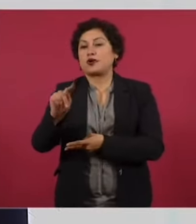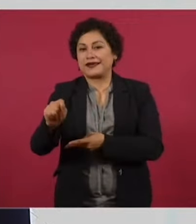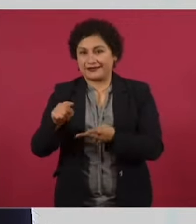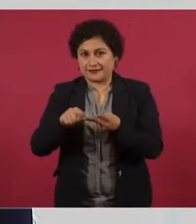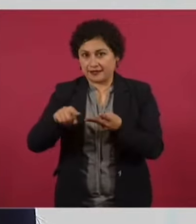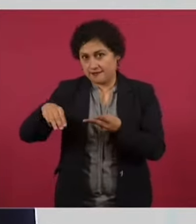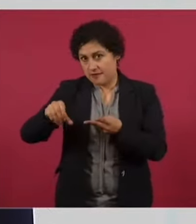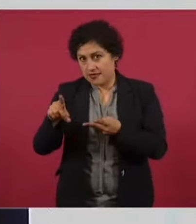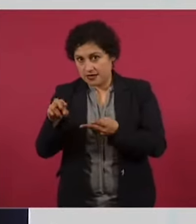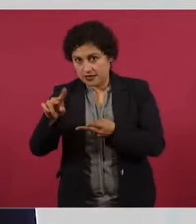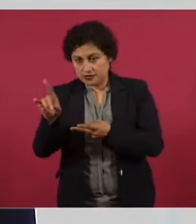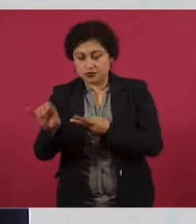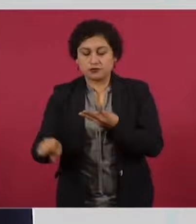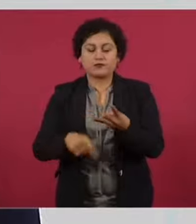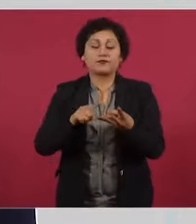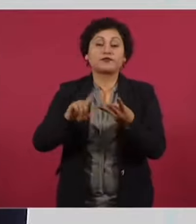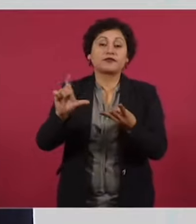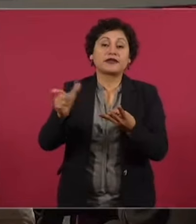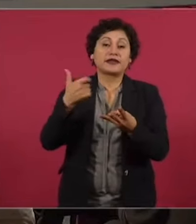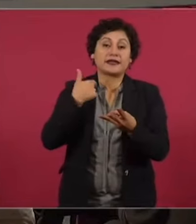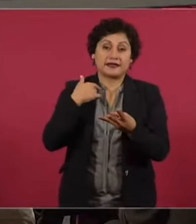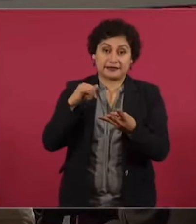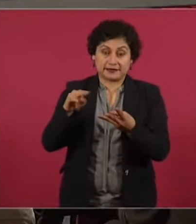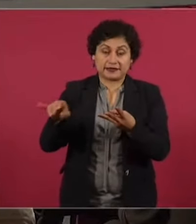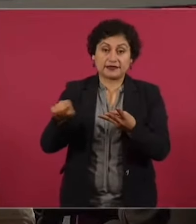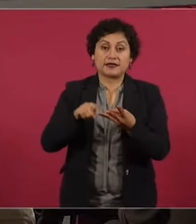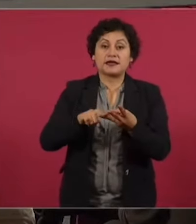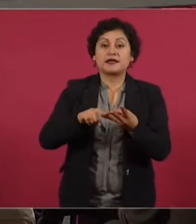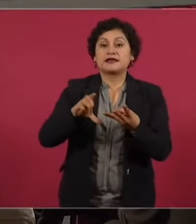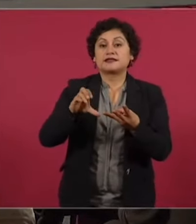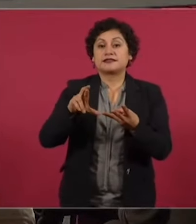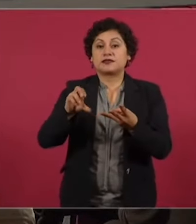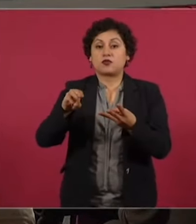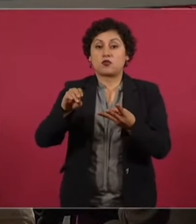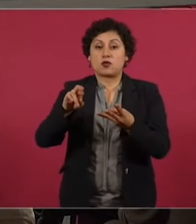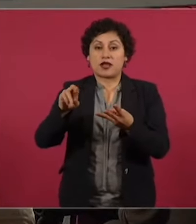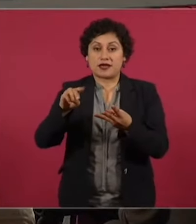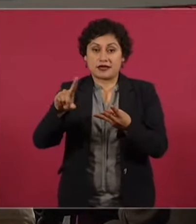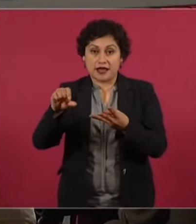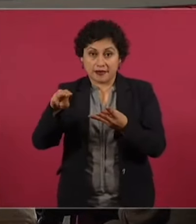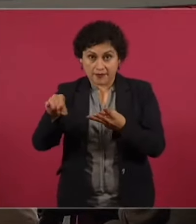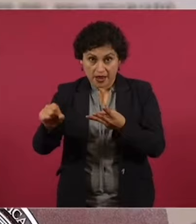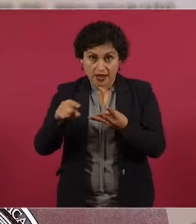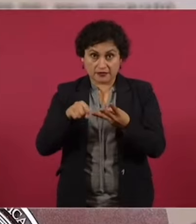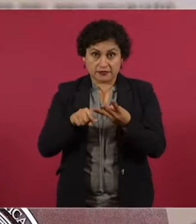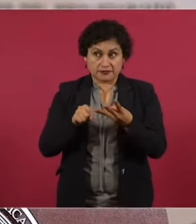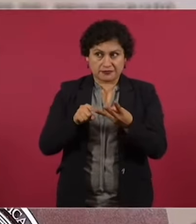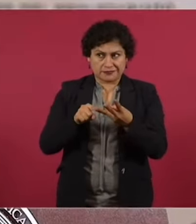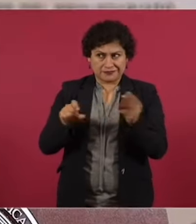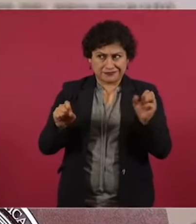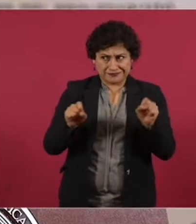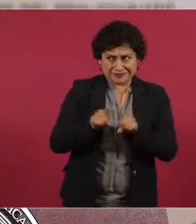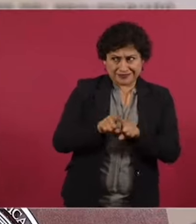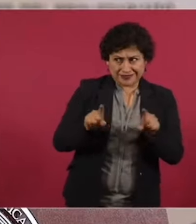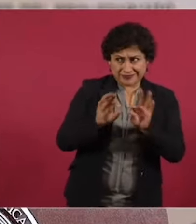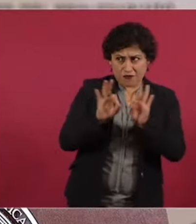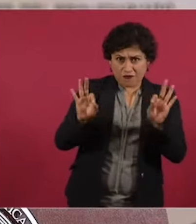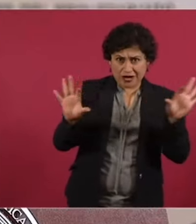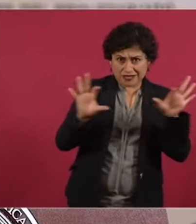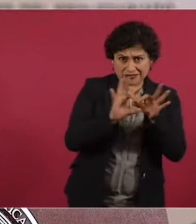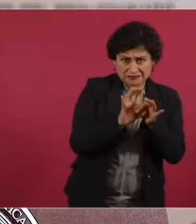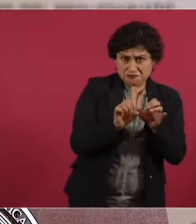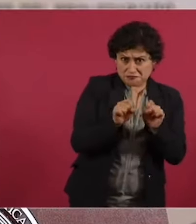Madrazo, el ex consejero del INE, Ciro Murayama, no parece extraño lo del INE somos todos, parecen las mismas